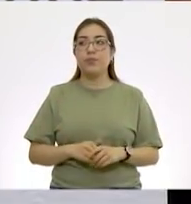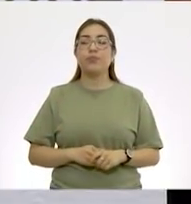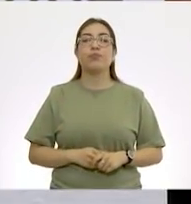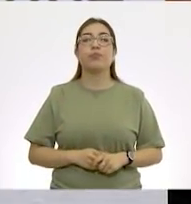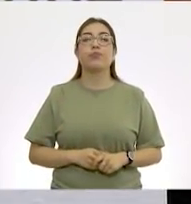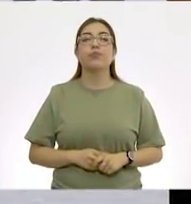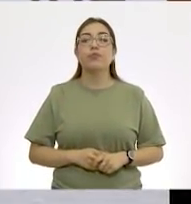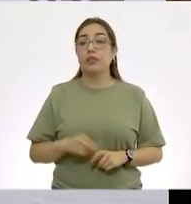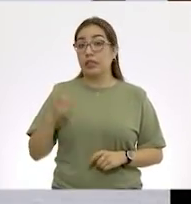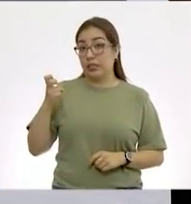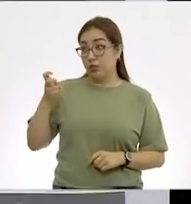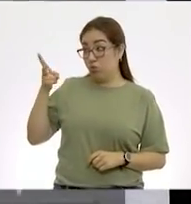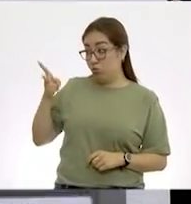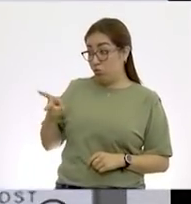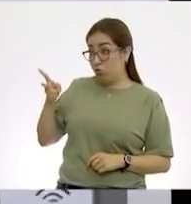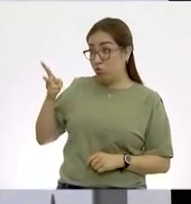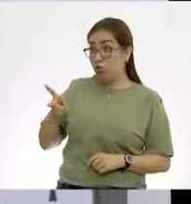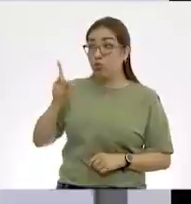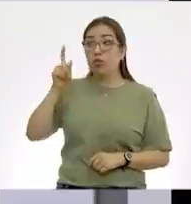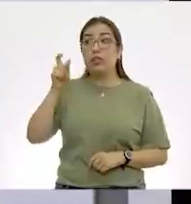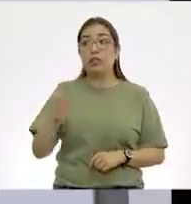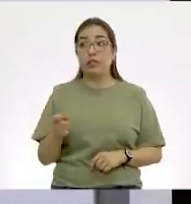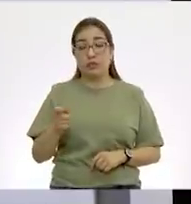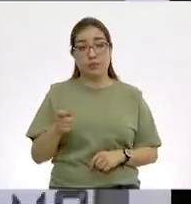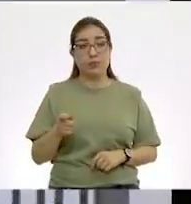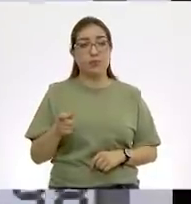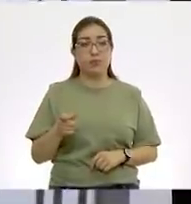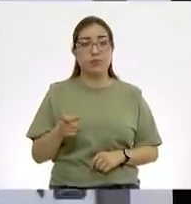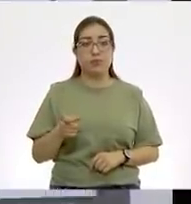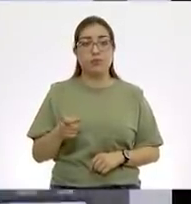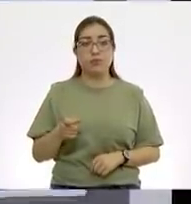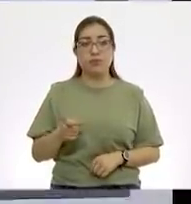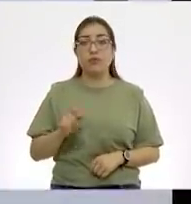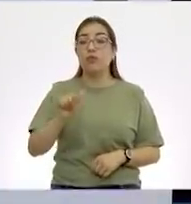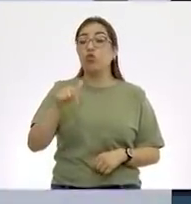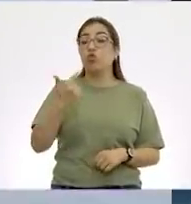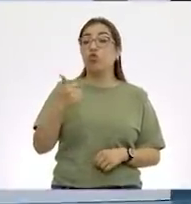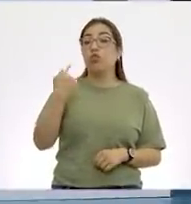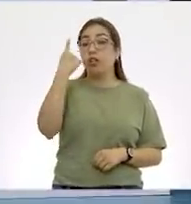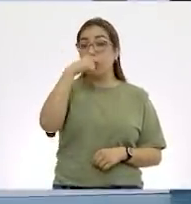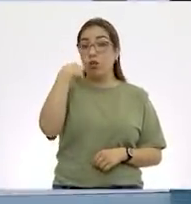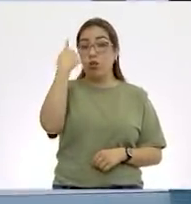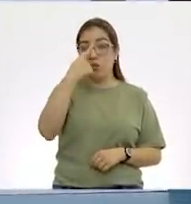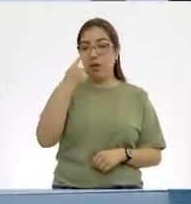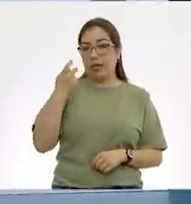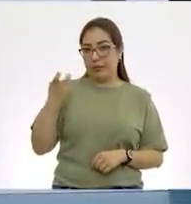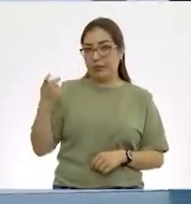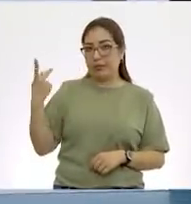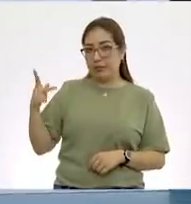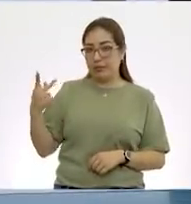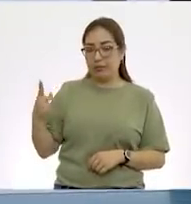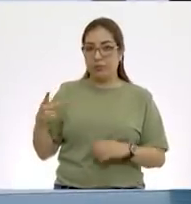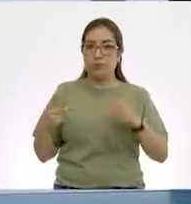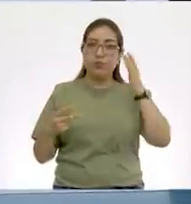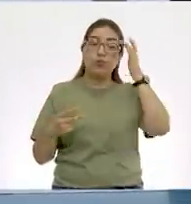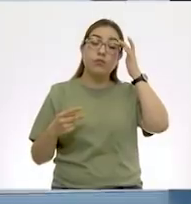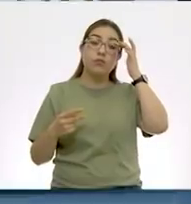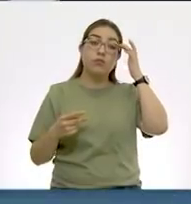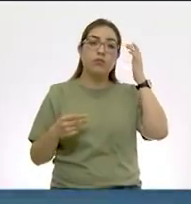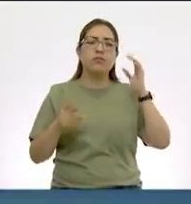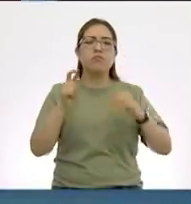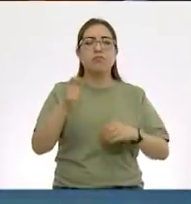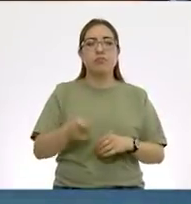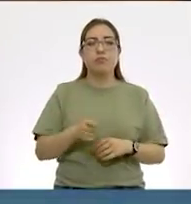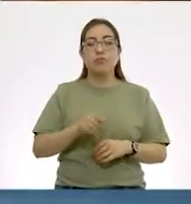Estos relojes están configurados como relojes de 12 horas. Tan sencillo como que es AM.